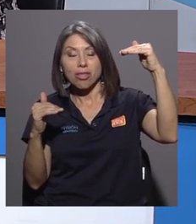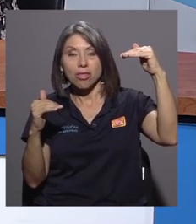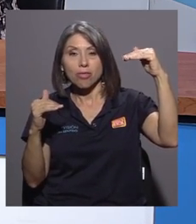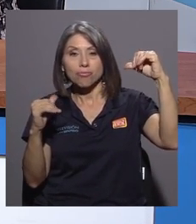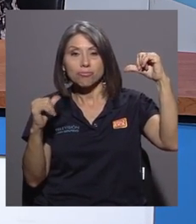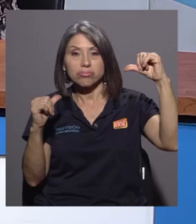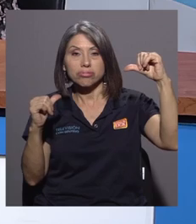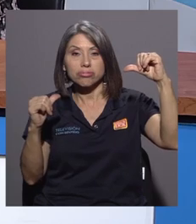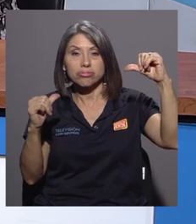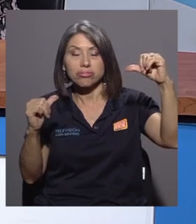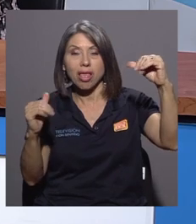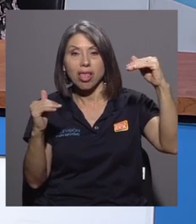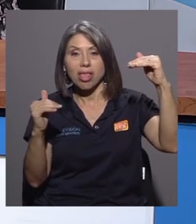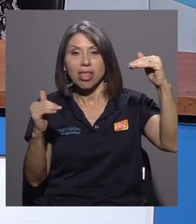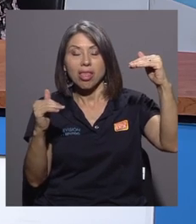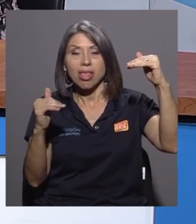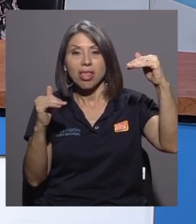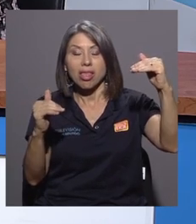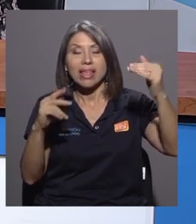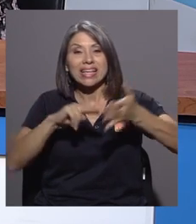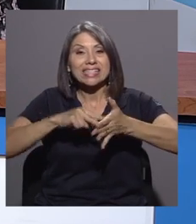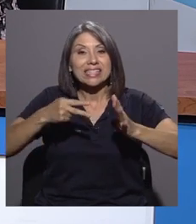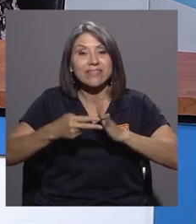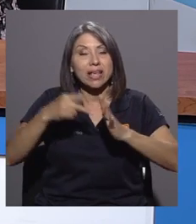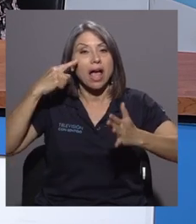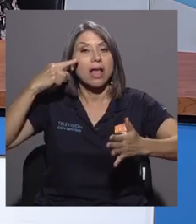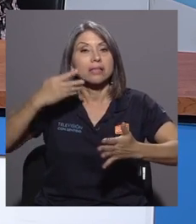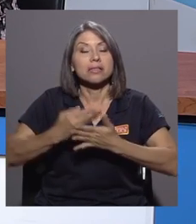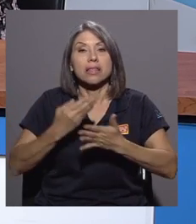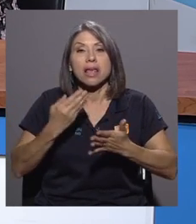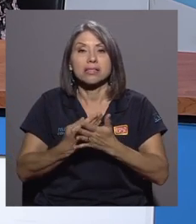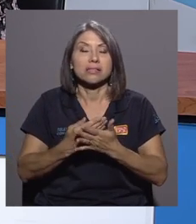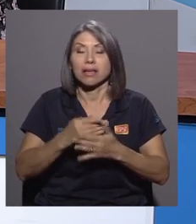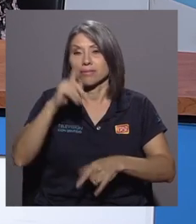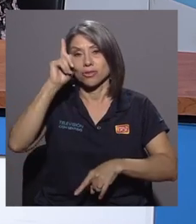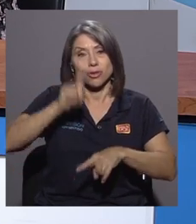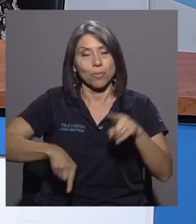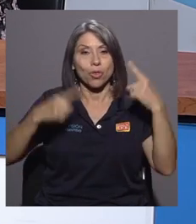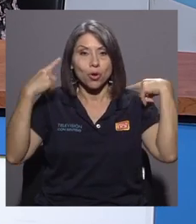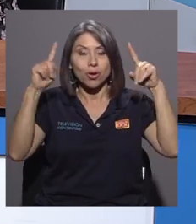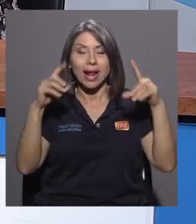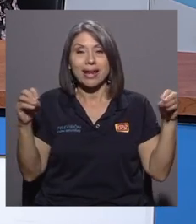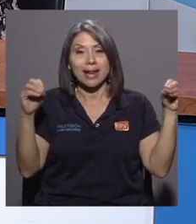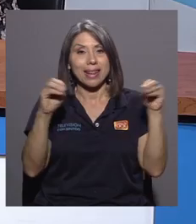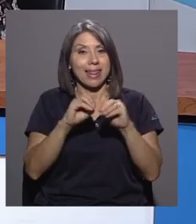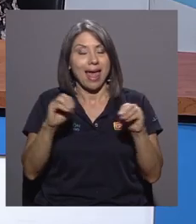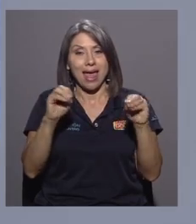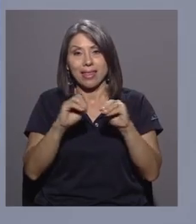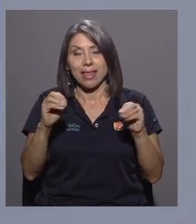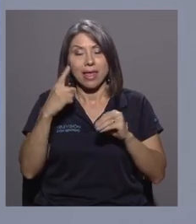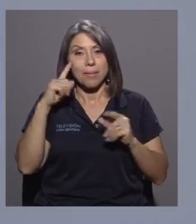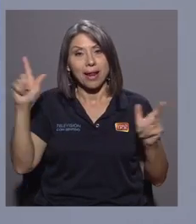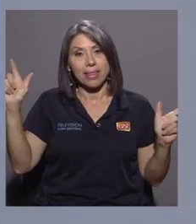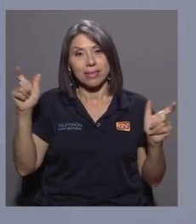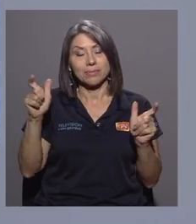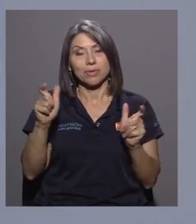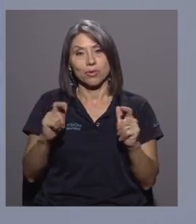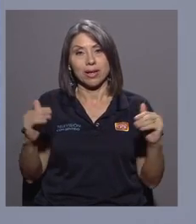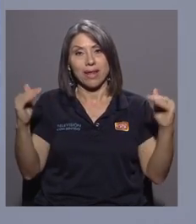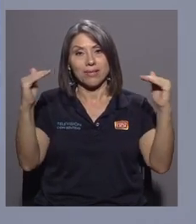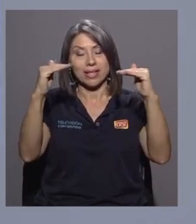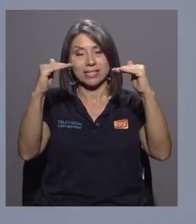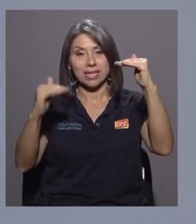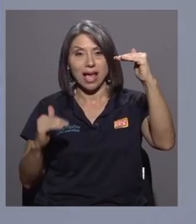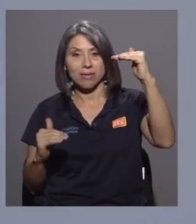dice? Este informe evidencia que no se ha logrado hacer nada efectivo por disminuir la brecha en este tipo de población y que hay una deuda con ellos.